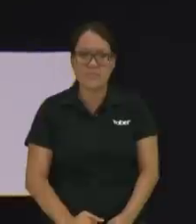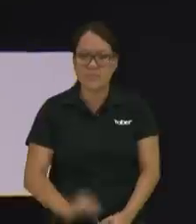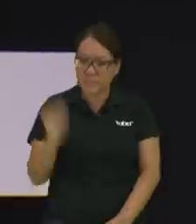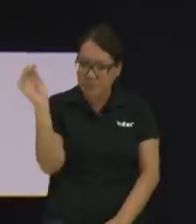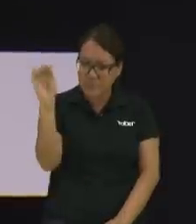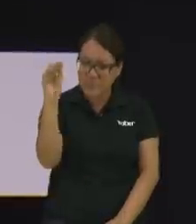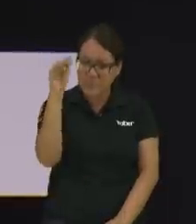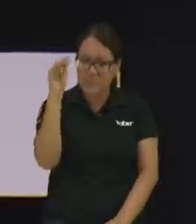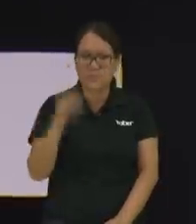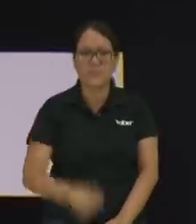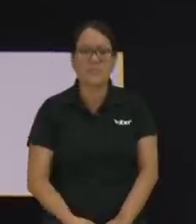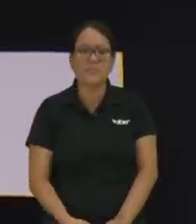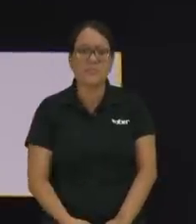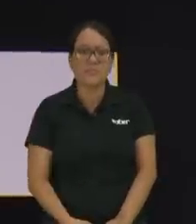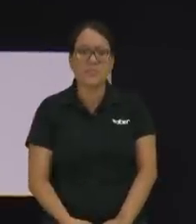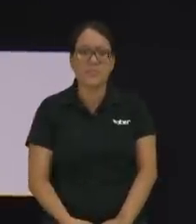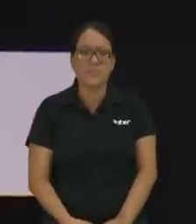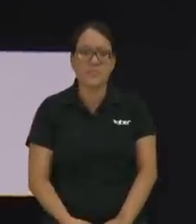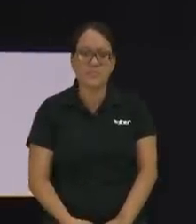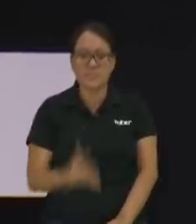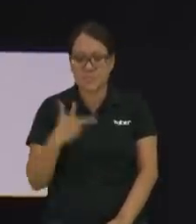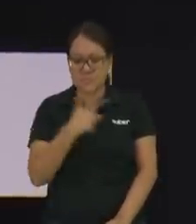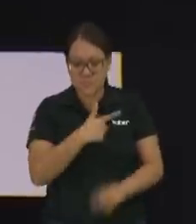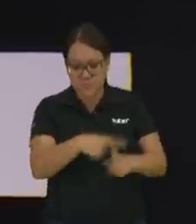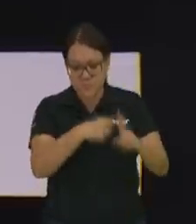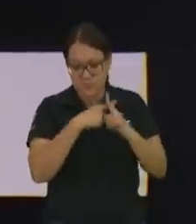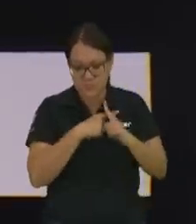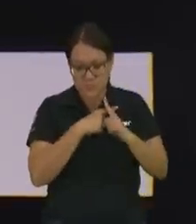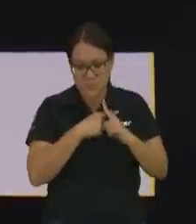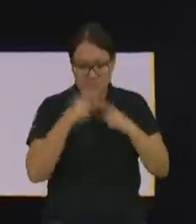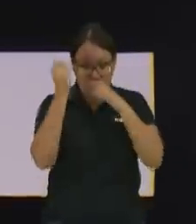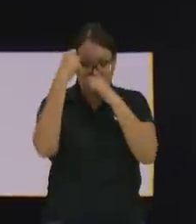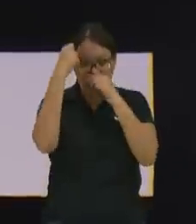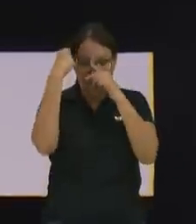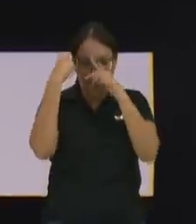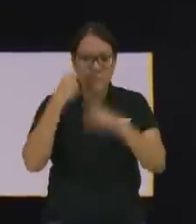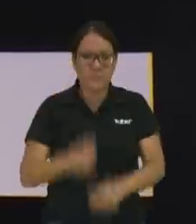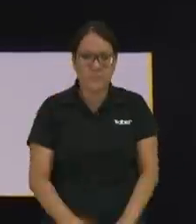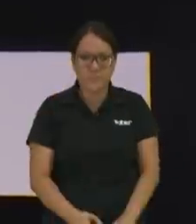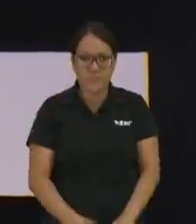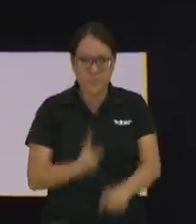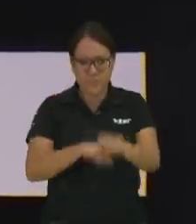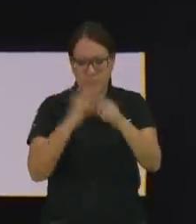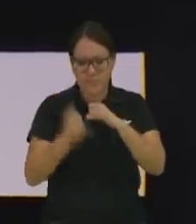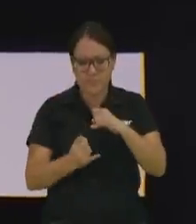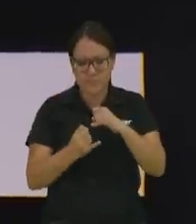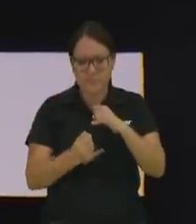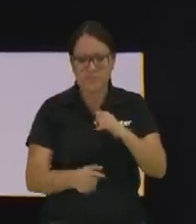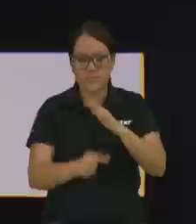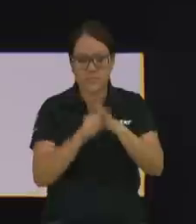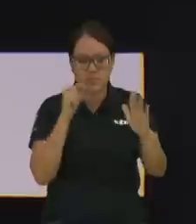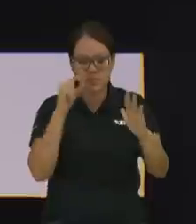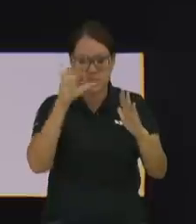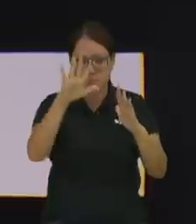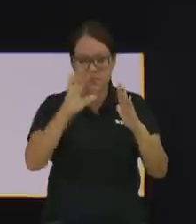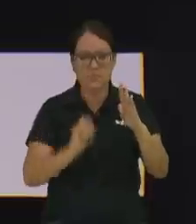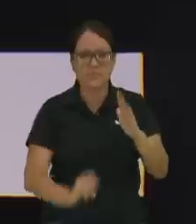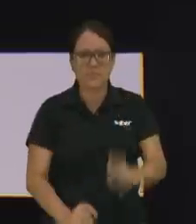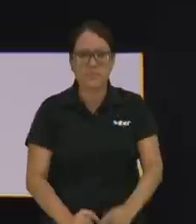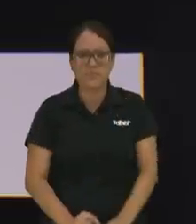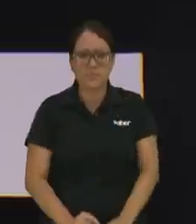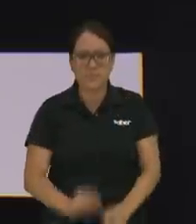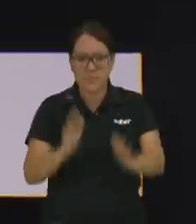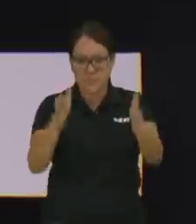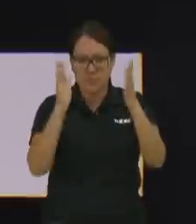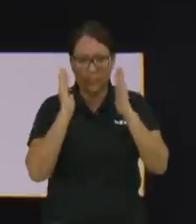instruye el abecedario del creyente no, no va a alcanzar la hora ya se acabó el tiempo y dice el versículo número 5 atención